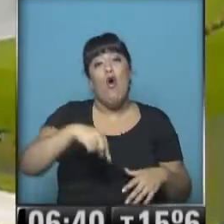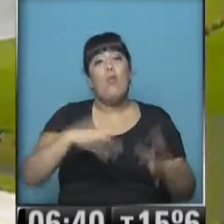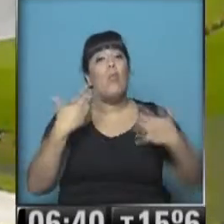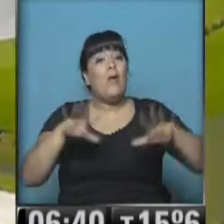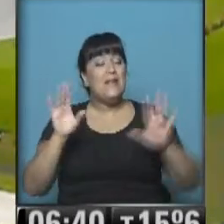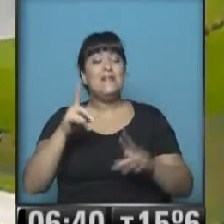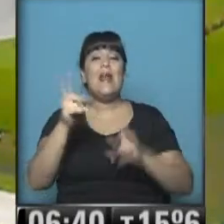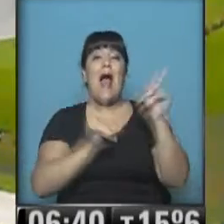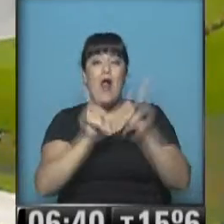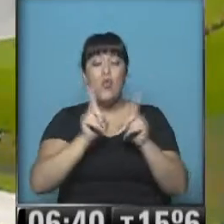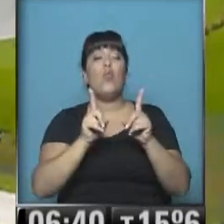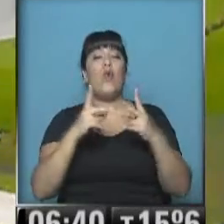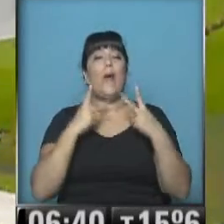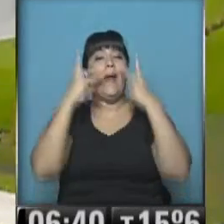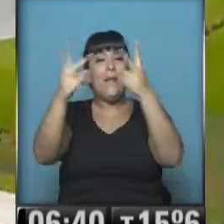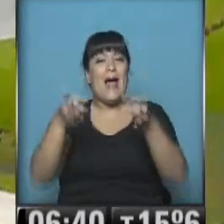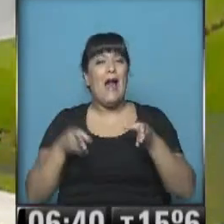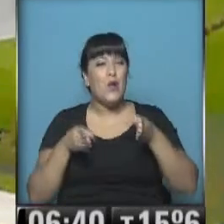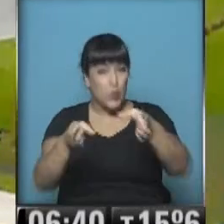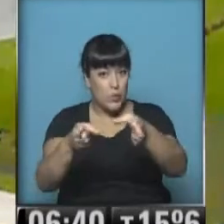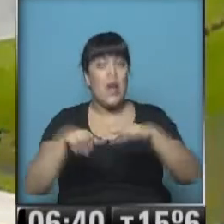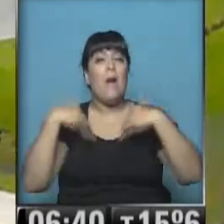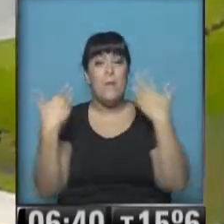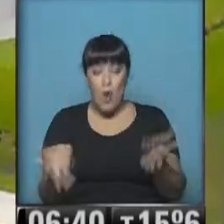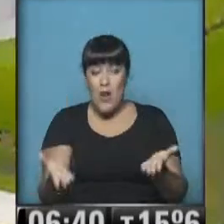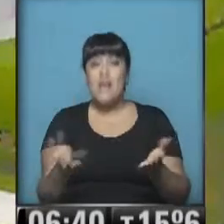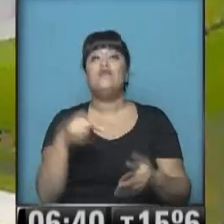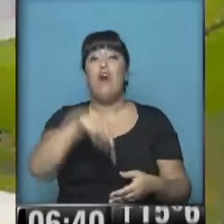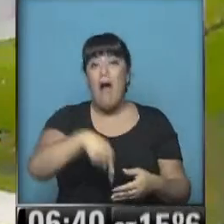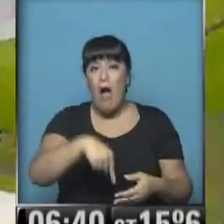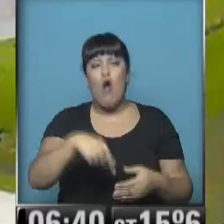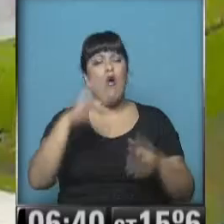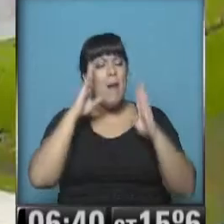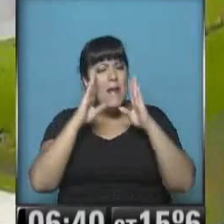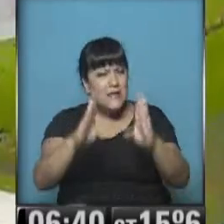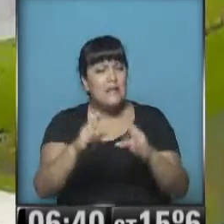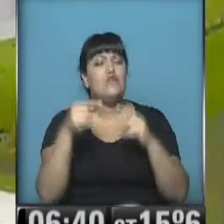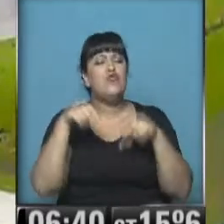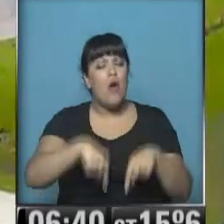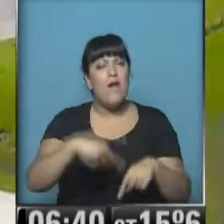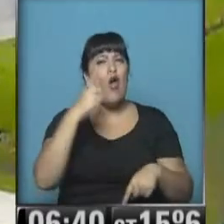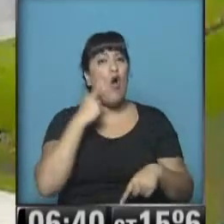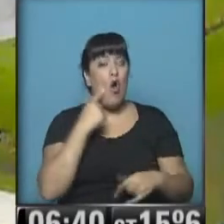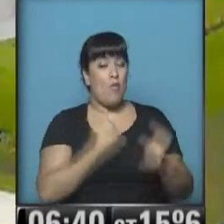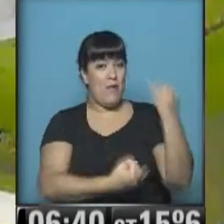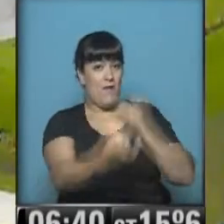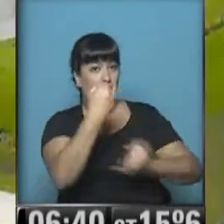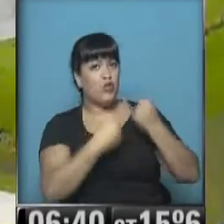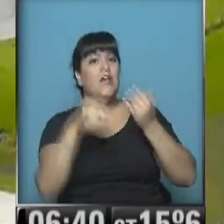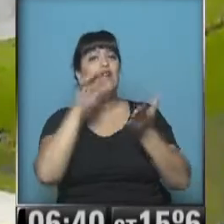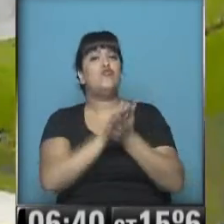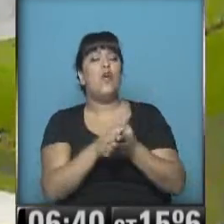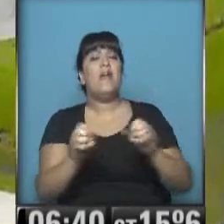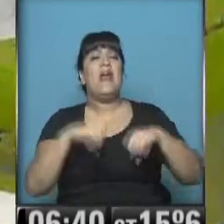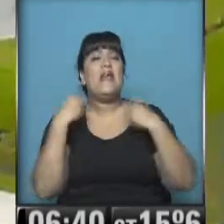alguna de las rutas nacionales y provinciales. Por eso, antes de salir, presta muchísima atención porque Hugo Palamara nos